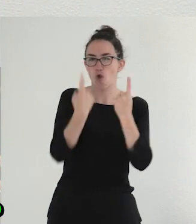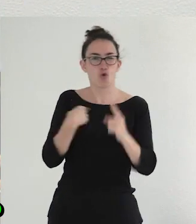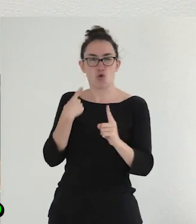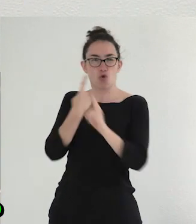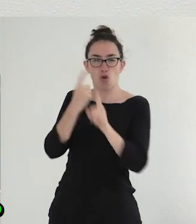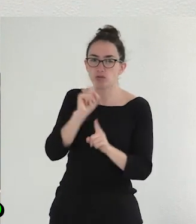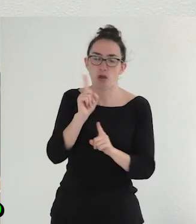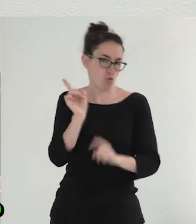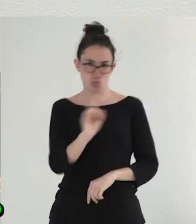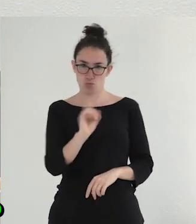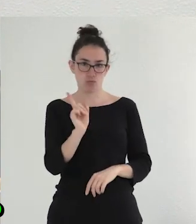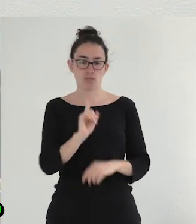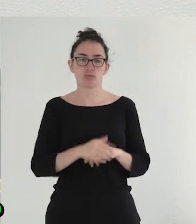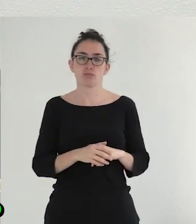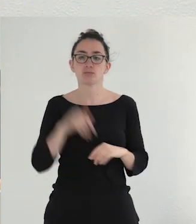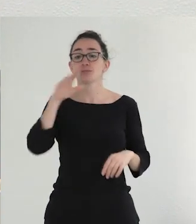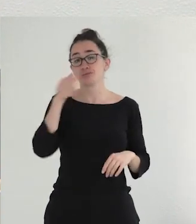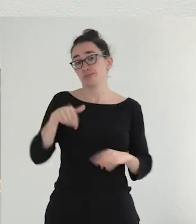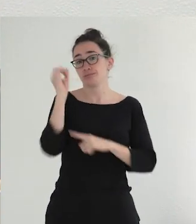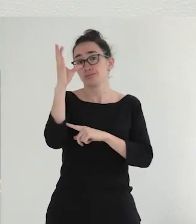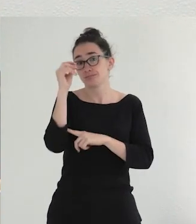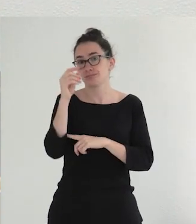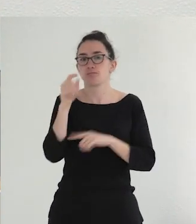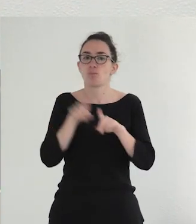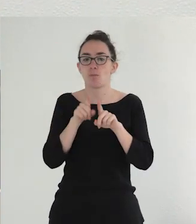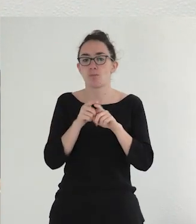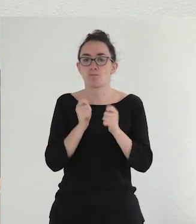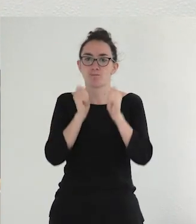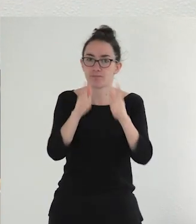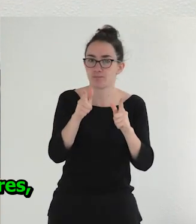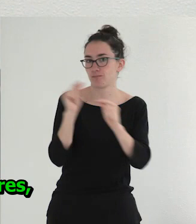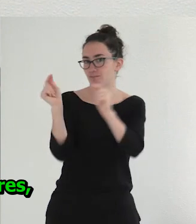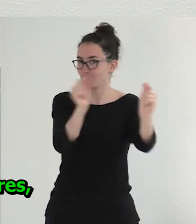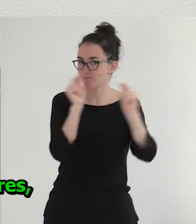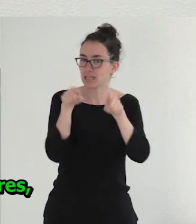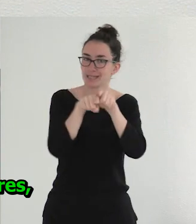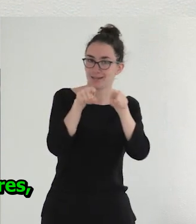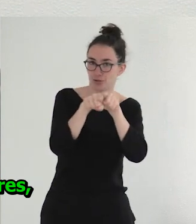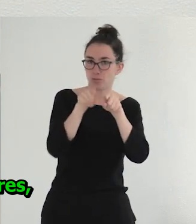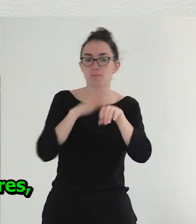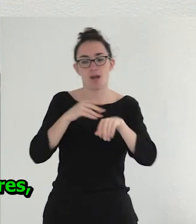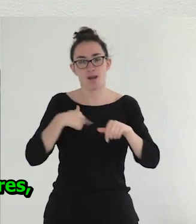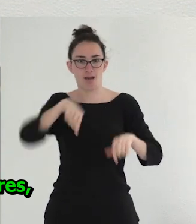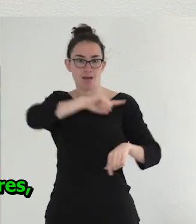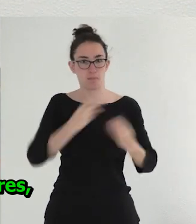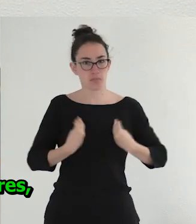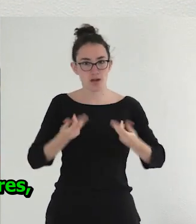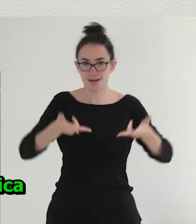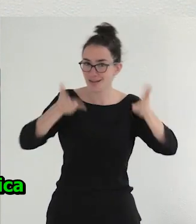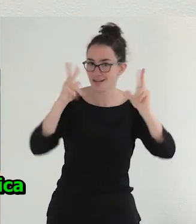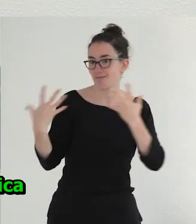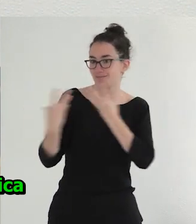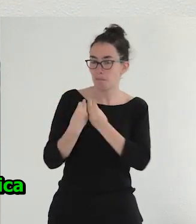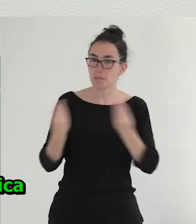Y entonces esta intervención que os voy a proponer tiene como objetivo aportar una reflexión crítica para un debate para que podamos vivir vidas más libres, acompañarnos mejor